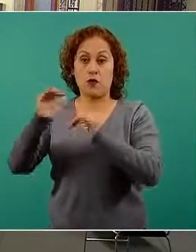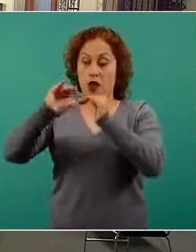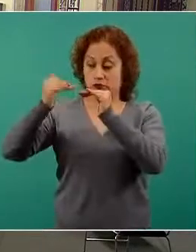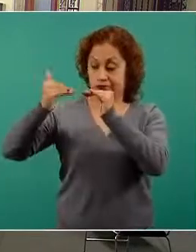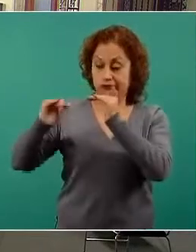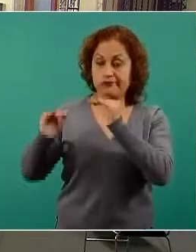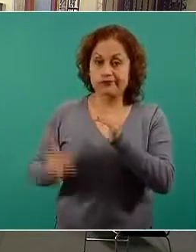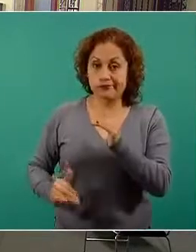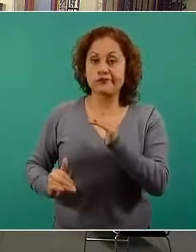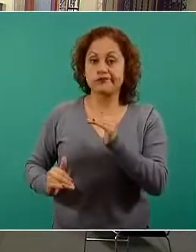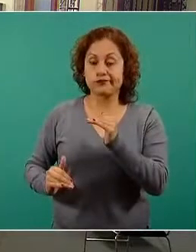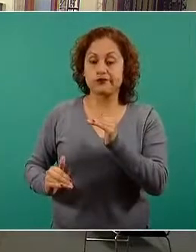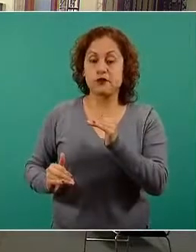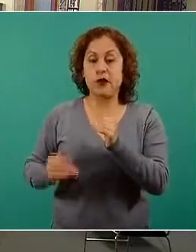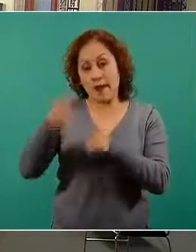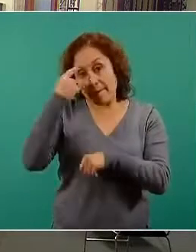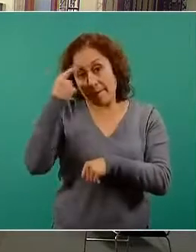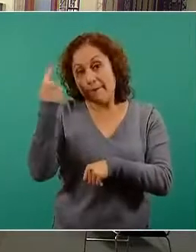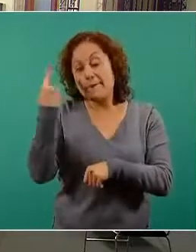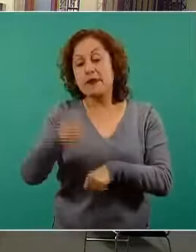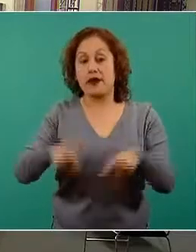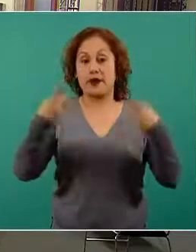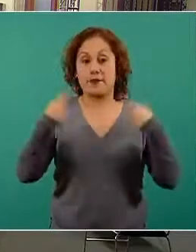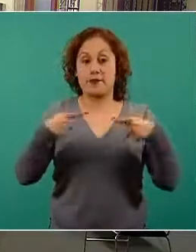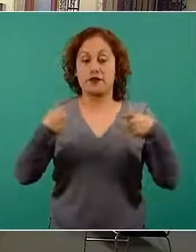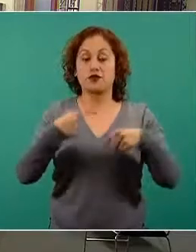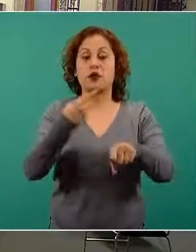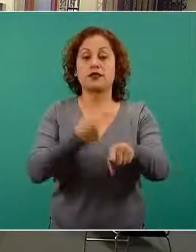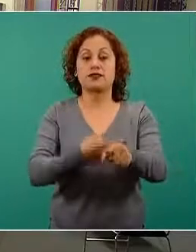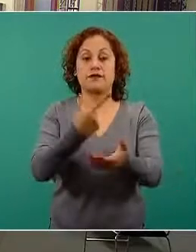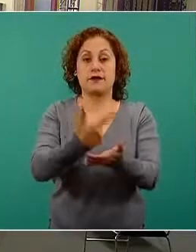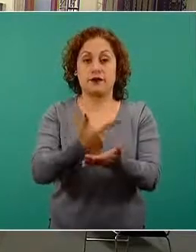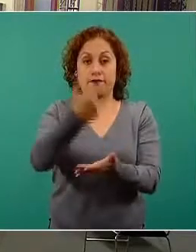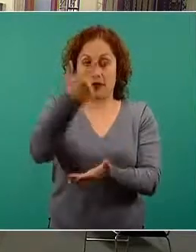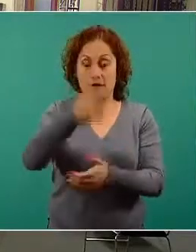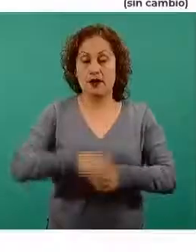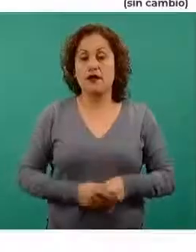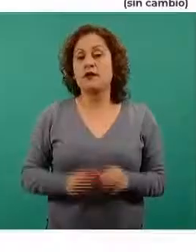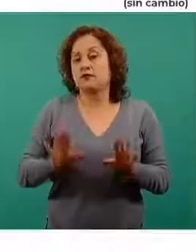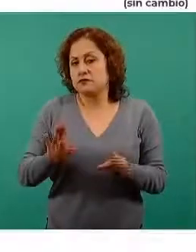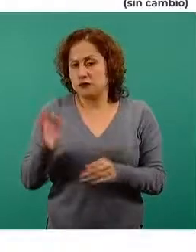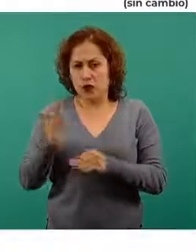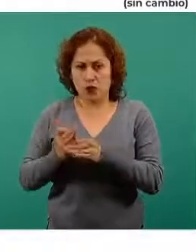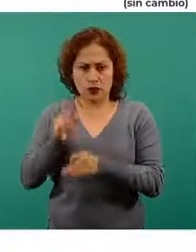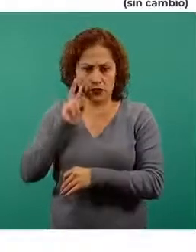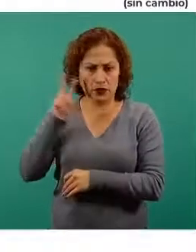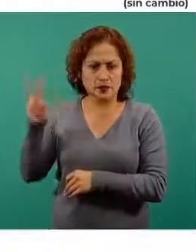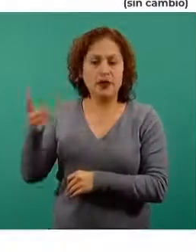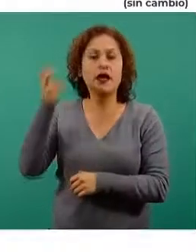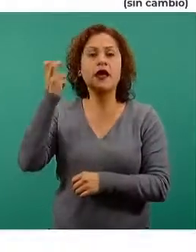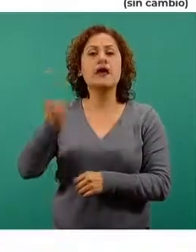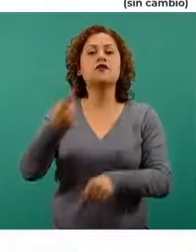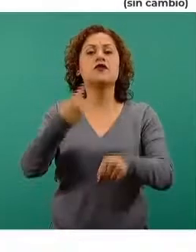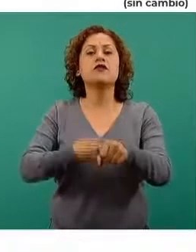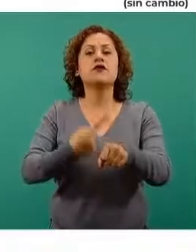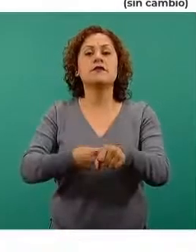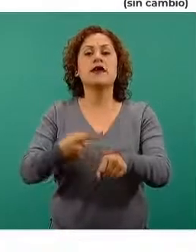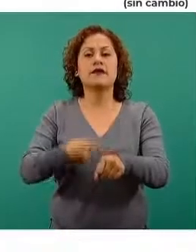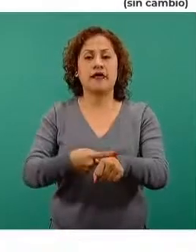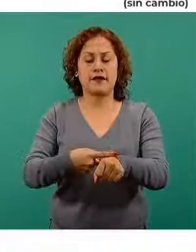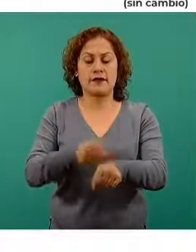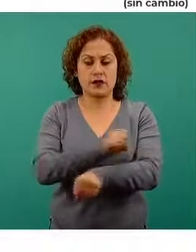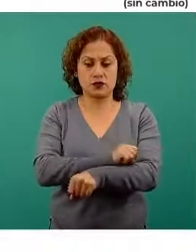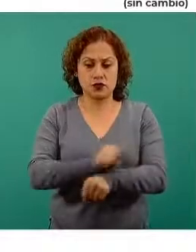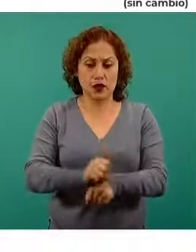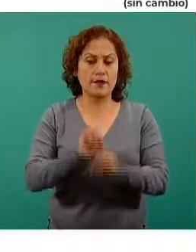con respirador mecánico, porque podemos observar cómo de las camas generales para atender personas con infección respiratoria aguda grave